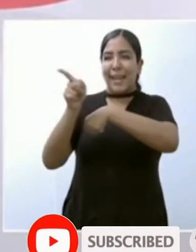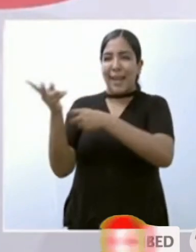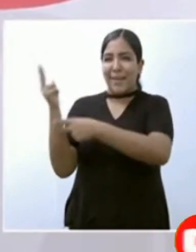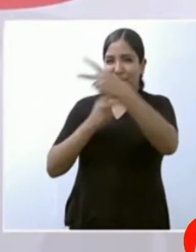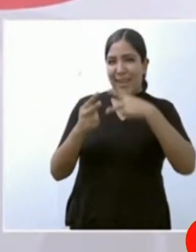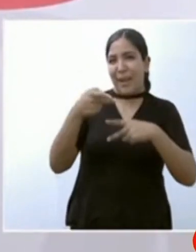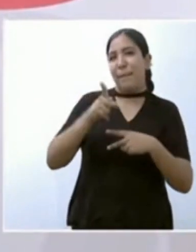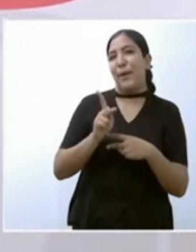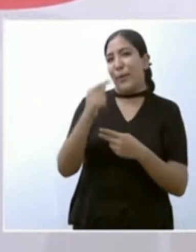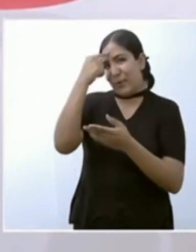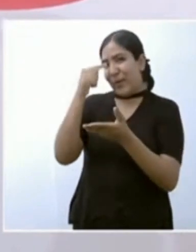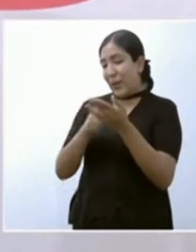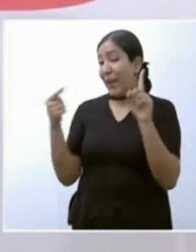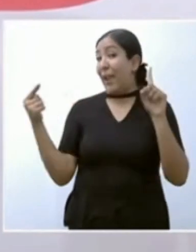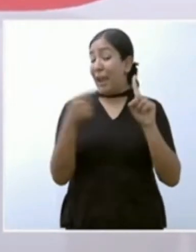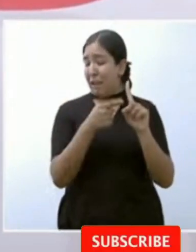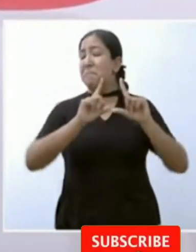mexicano ya